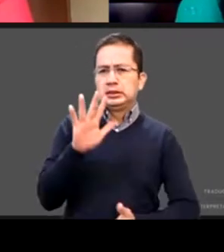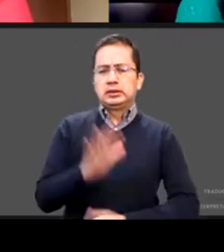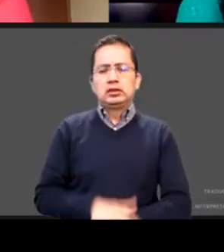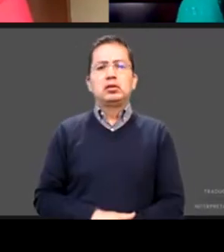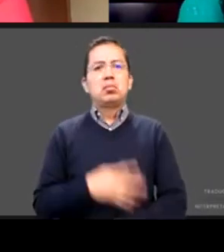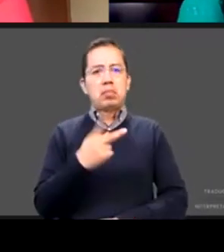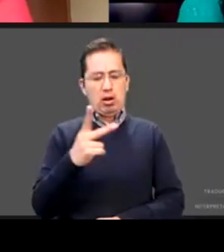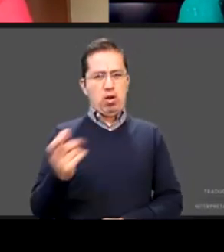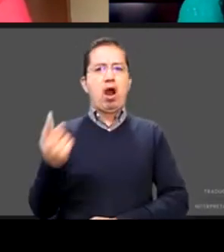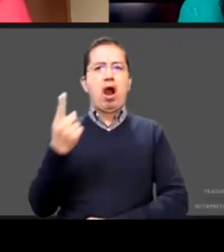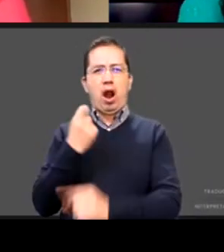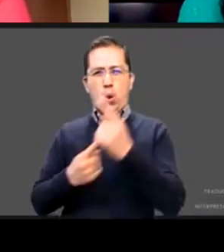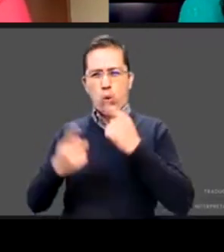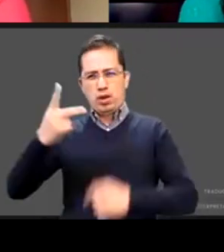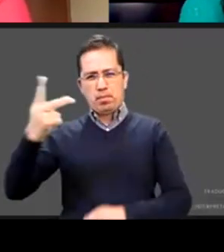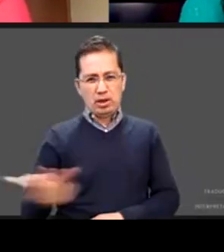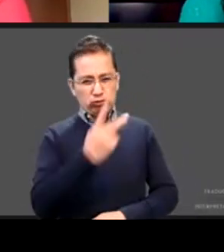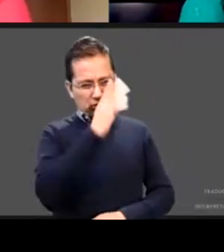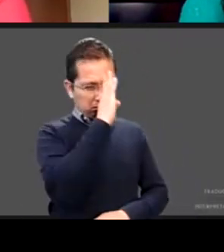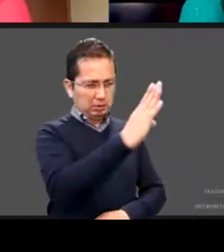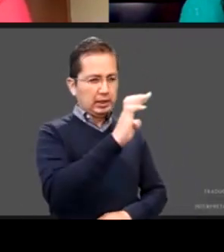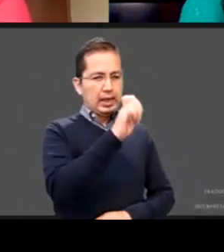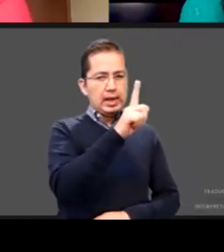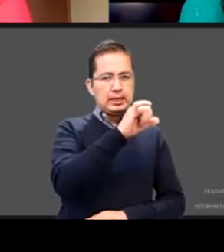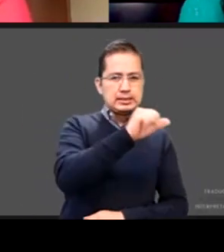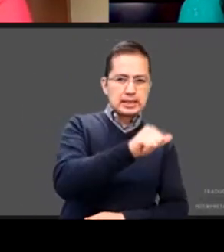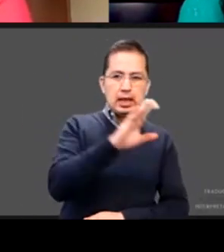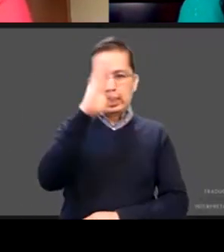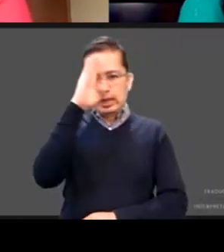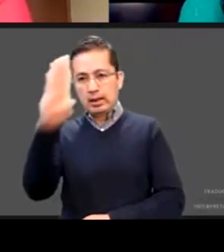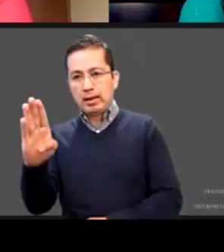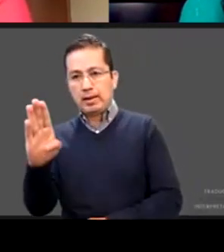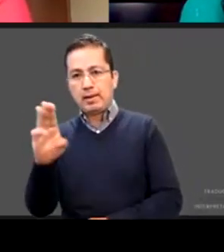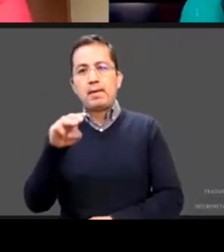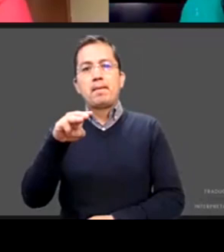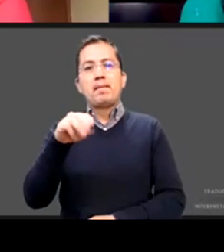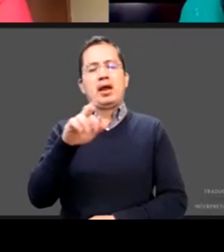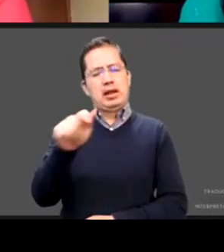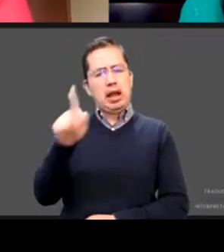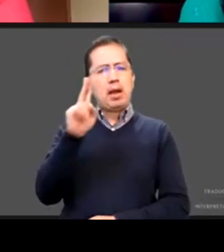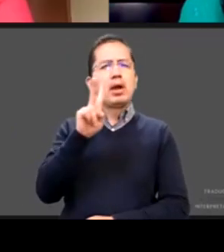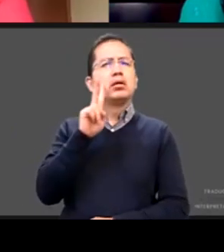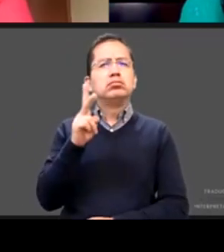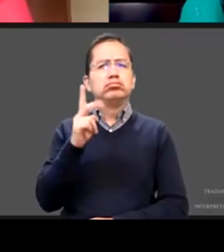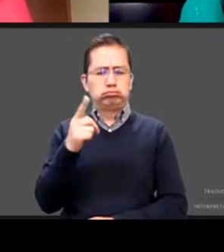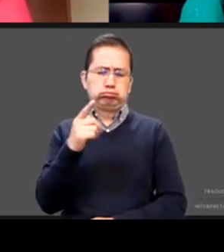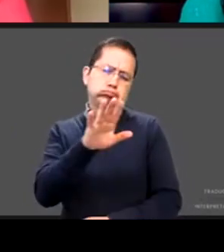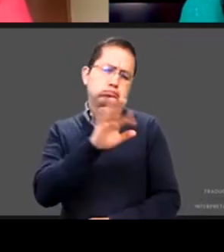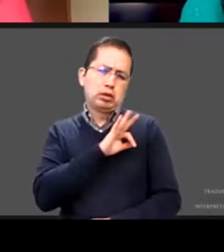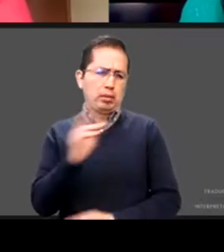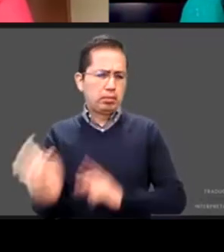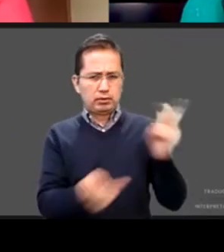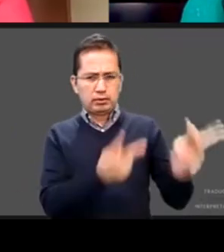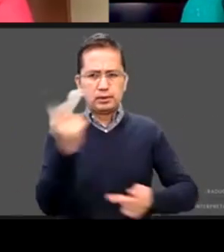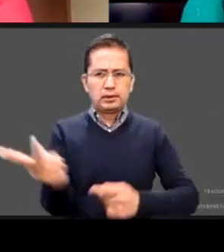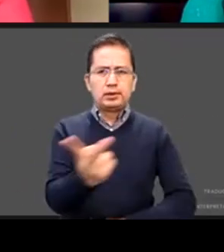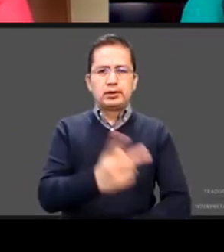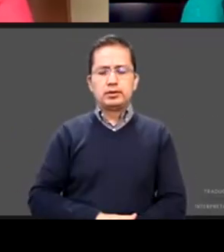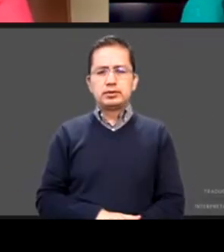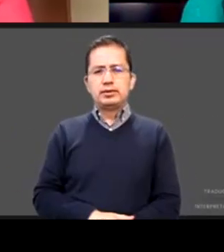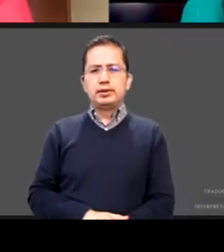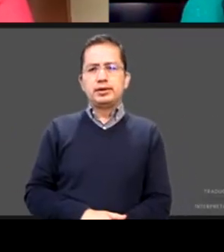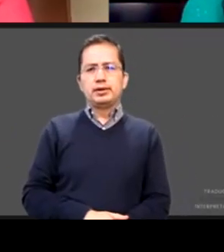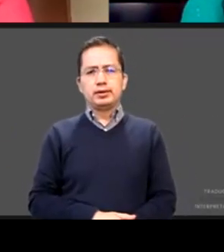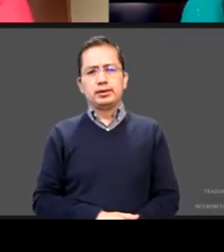específicas para Elisa y para Males si me permites me gustaría hacérselas ¿no? una